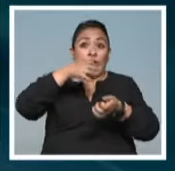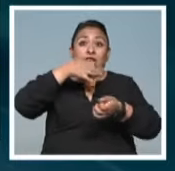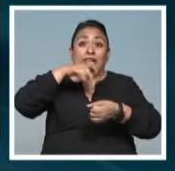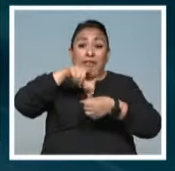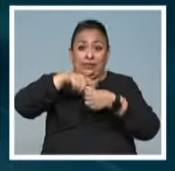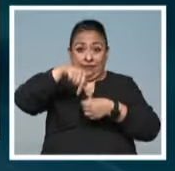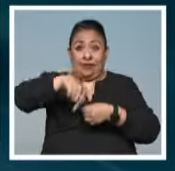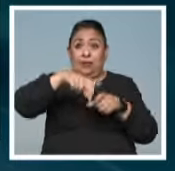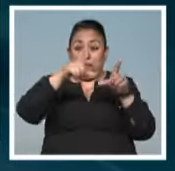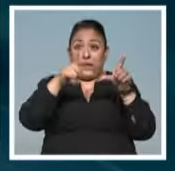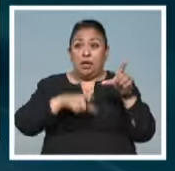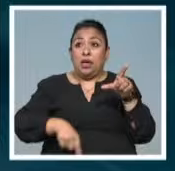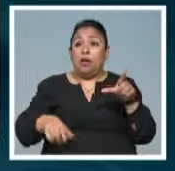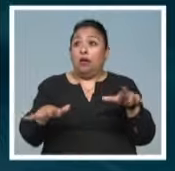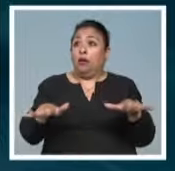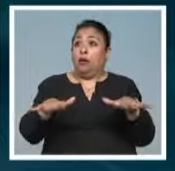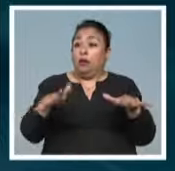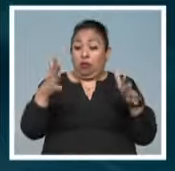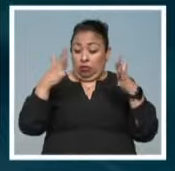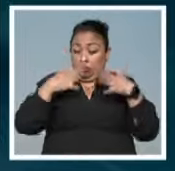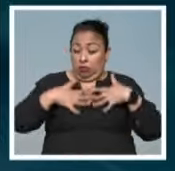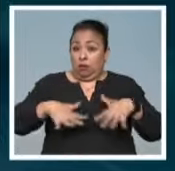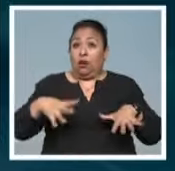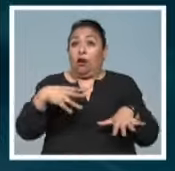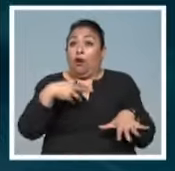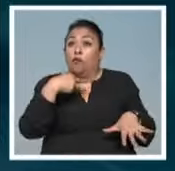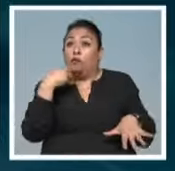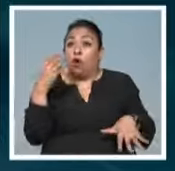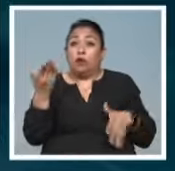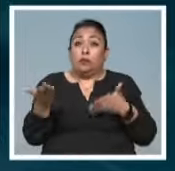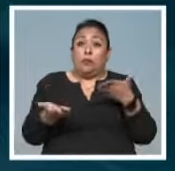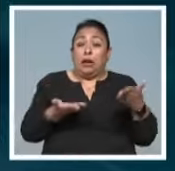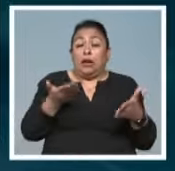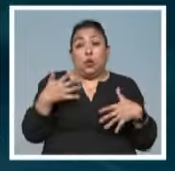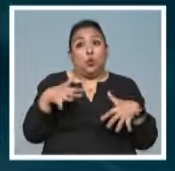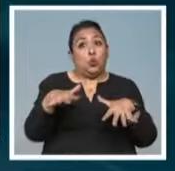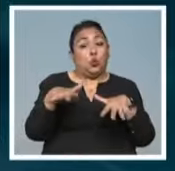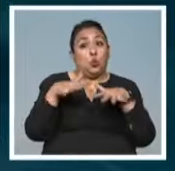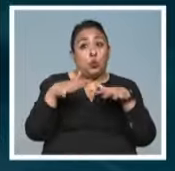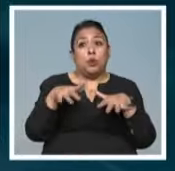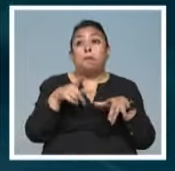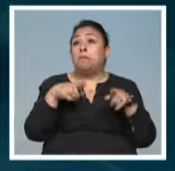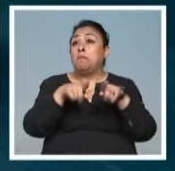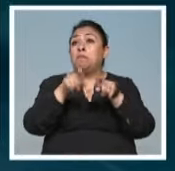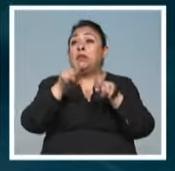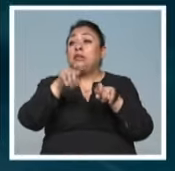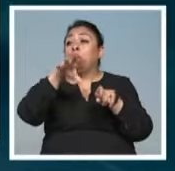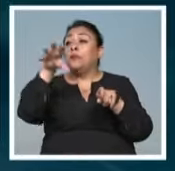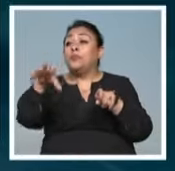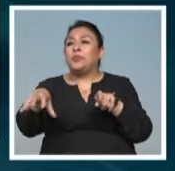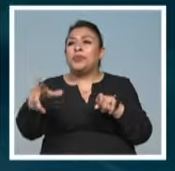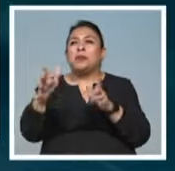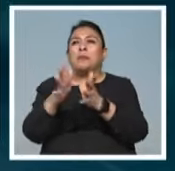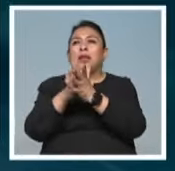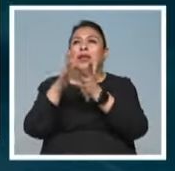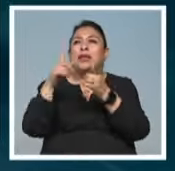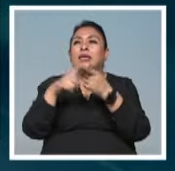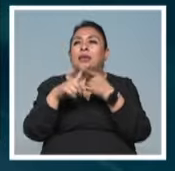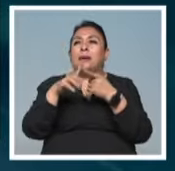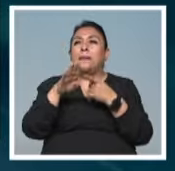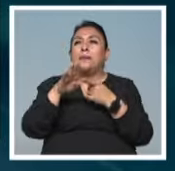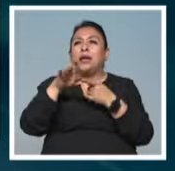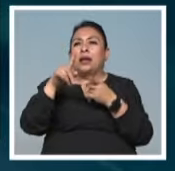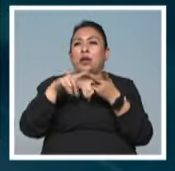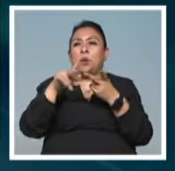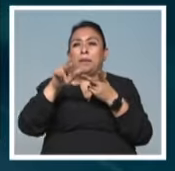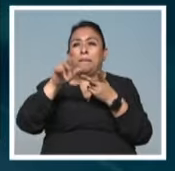nuestro país, que impresionó con sus vestuarios, voces y coreografías. Paralelamente, la colaboración entre Veranova y Patti